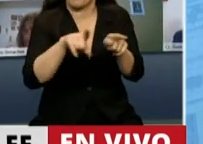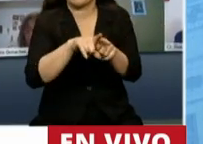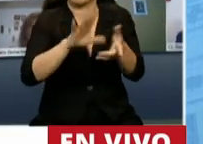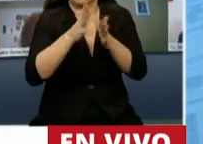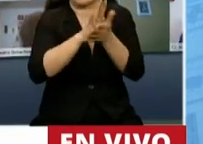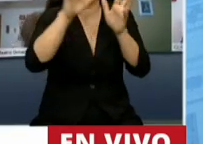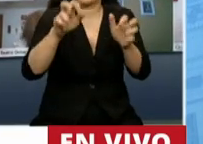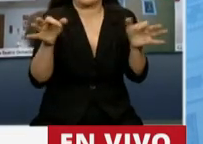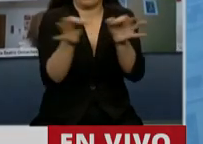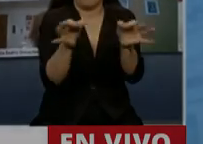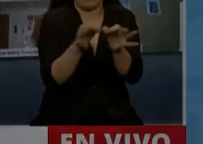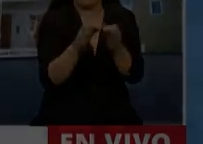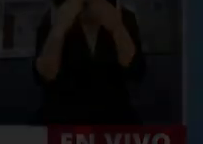Muchas gracias, diputado.